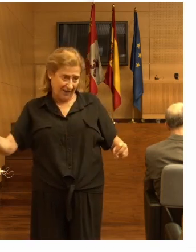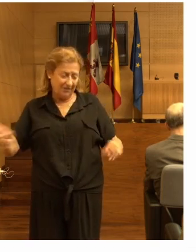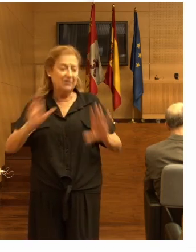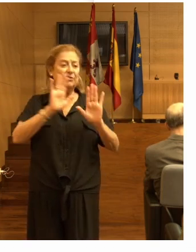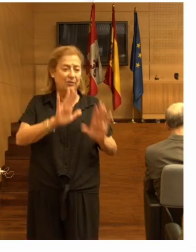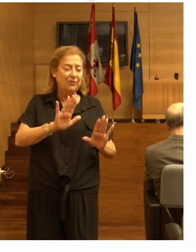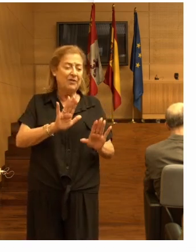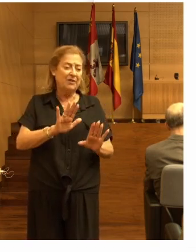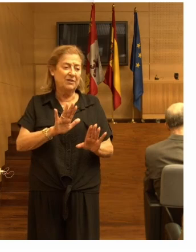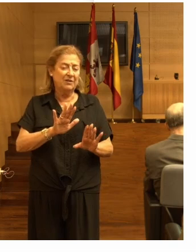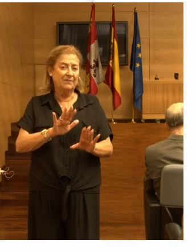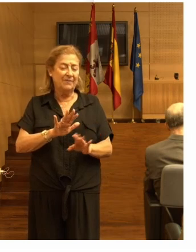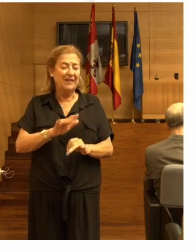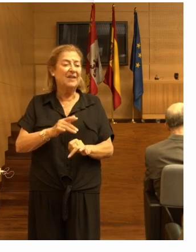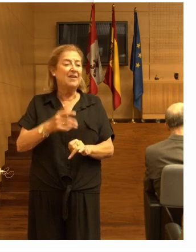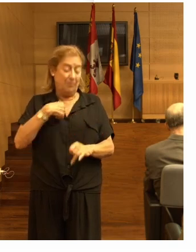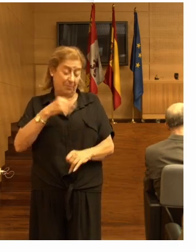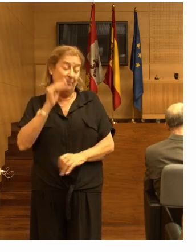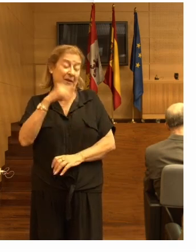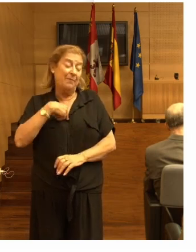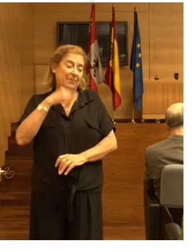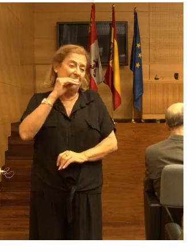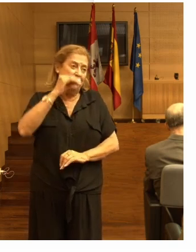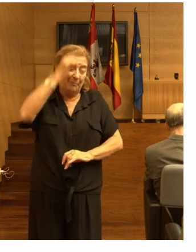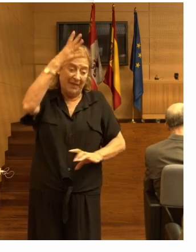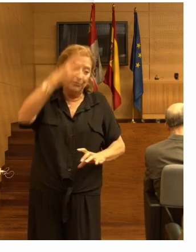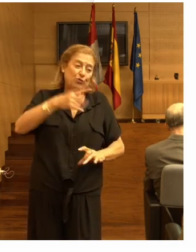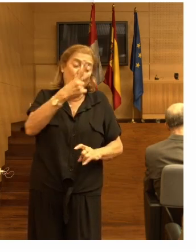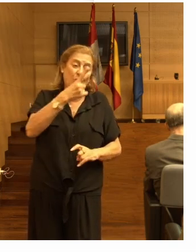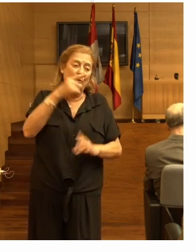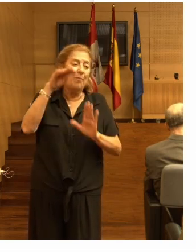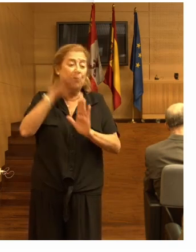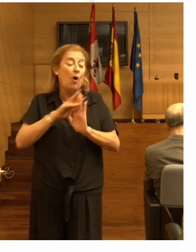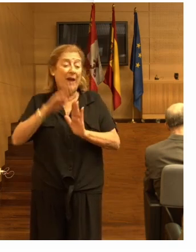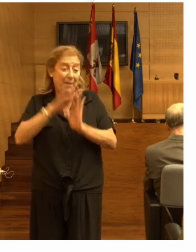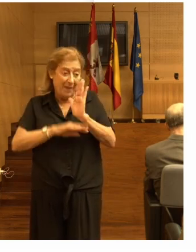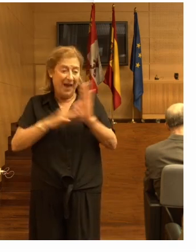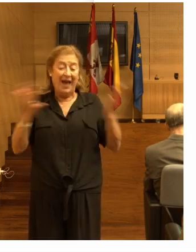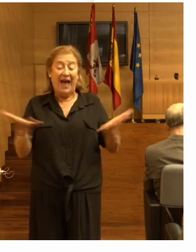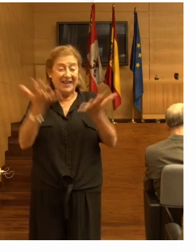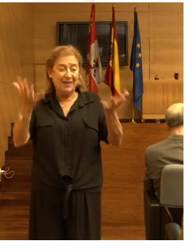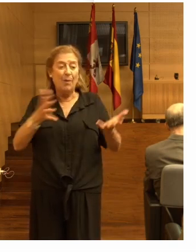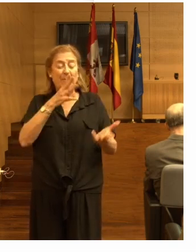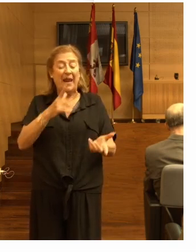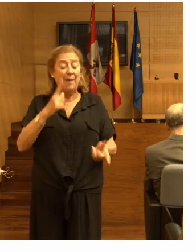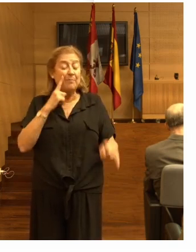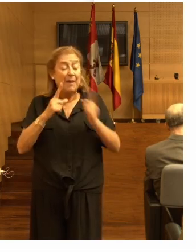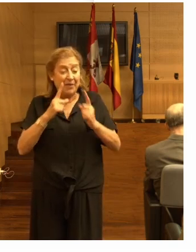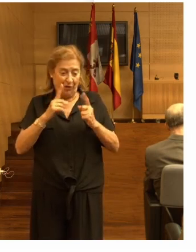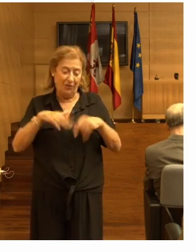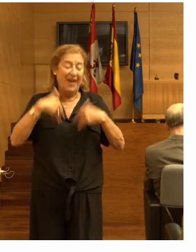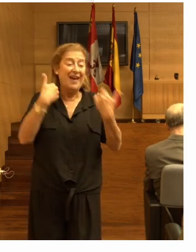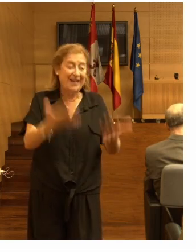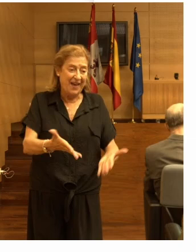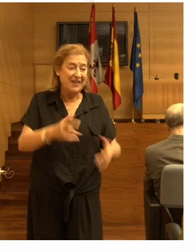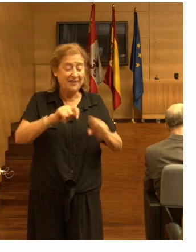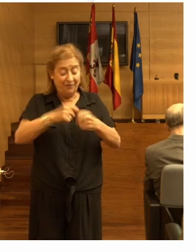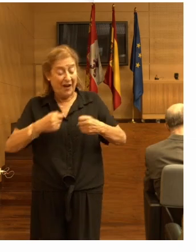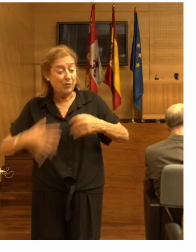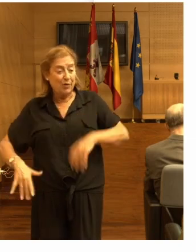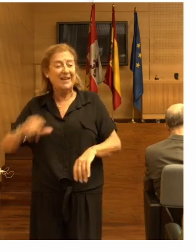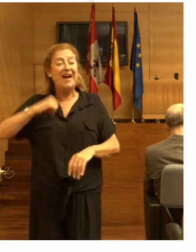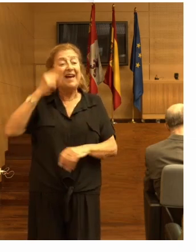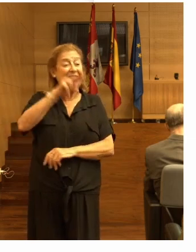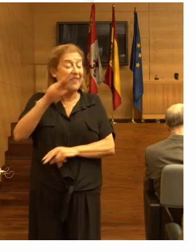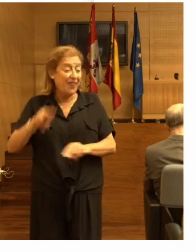sugerimos desarrollar un programa proactivo de prevención de caídas y fracturas en las residencias que se centren